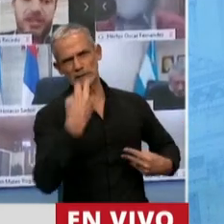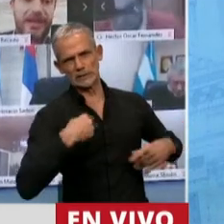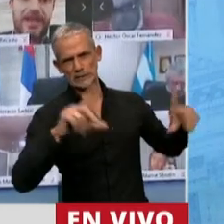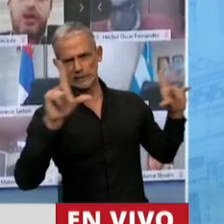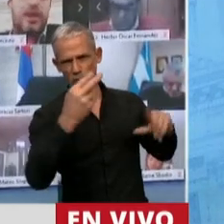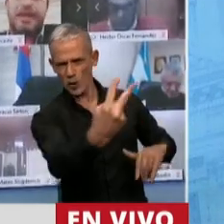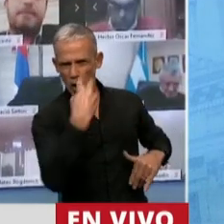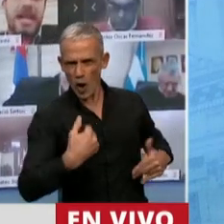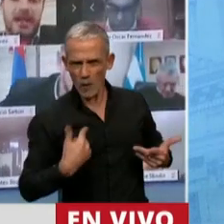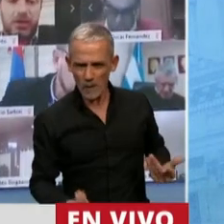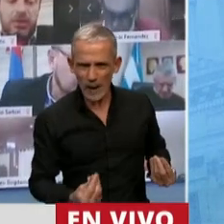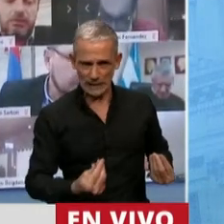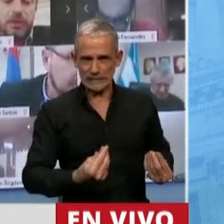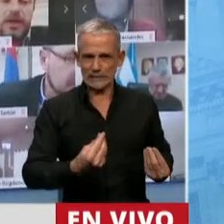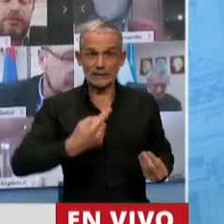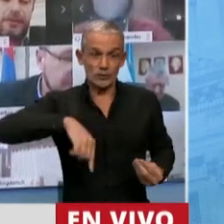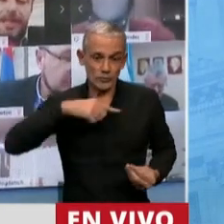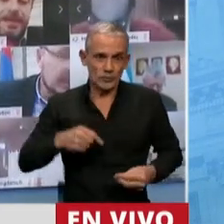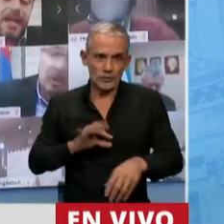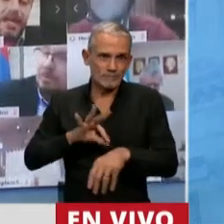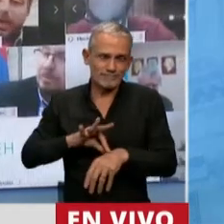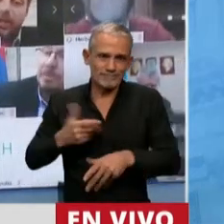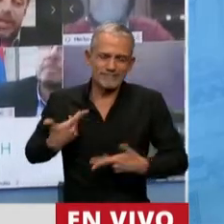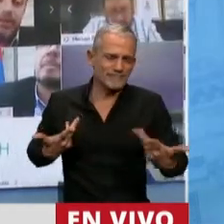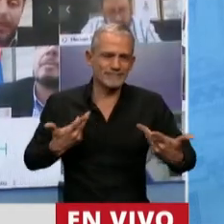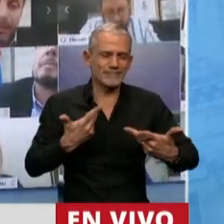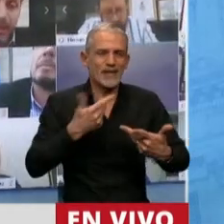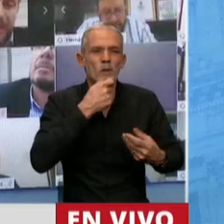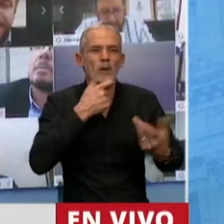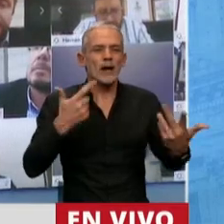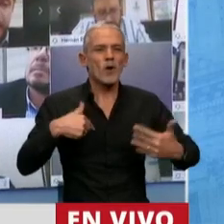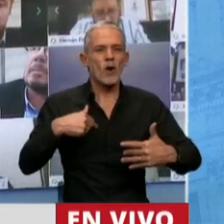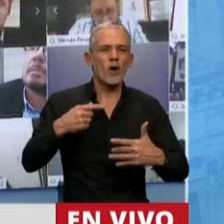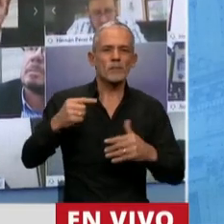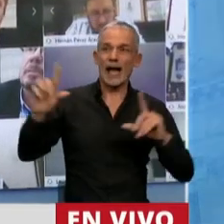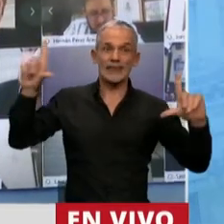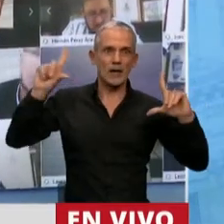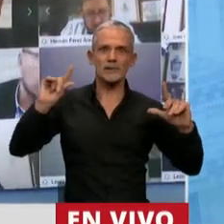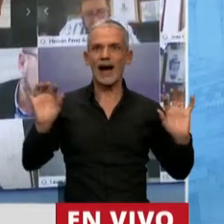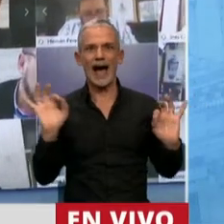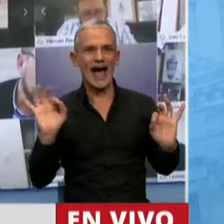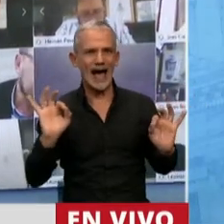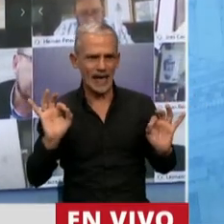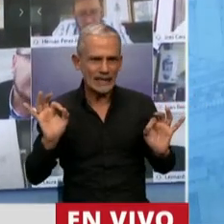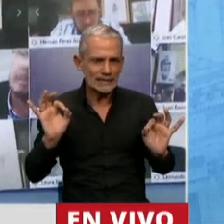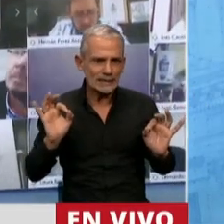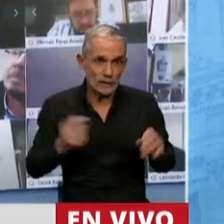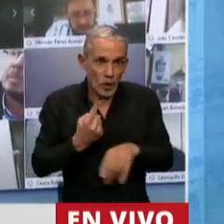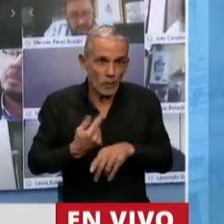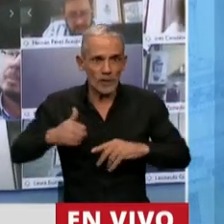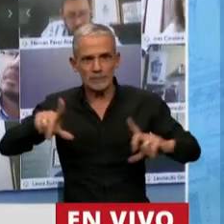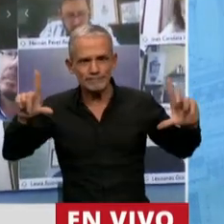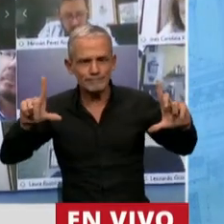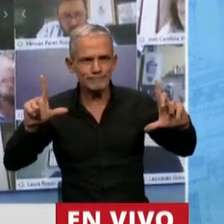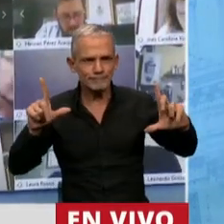y fundamentalmente aquellos que no tenemos la posibilidad de presentarnos en los grandes medios a decir estas cosas y